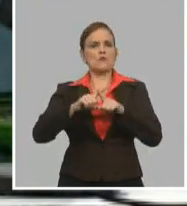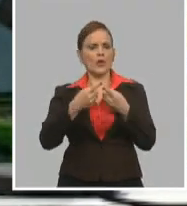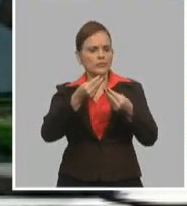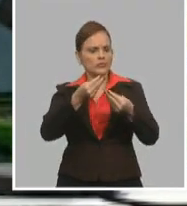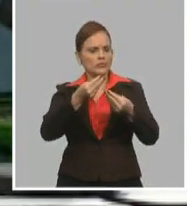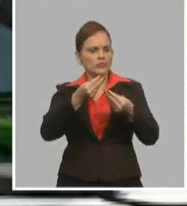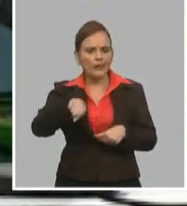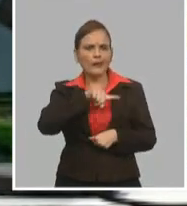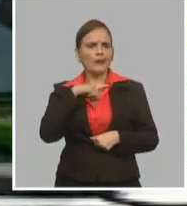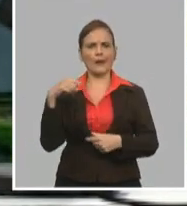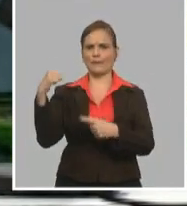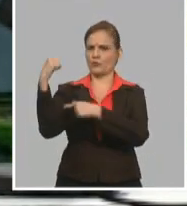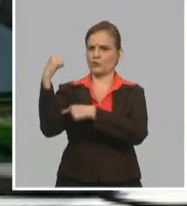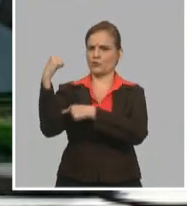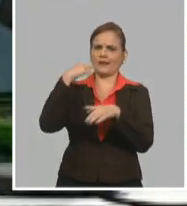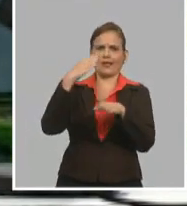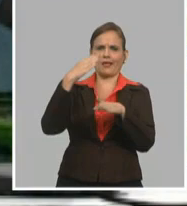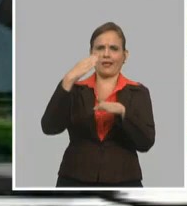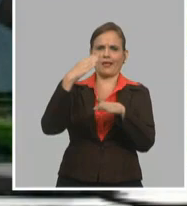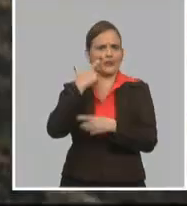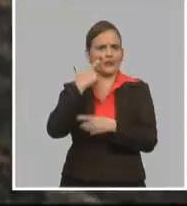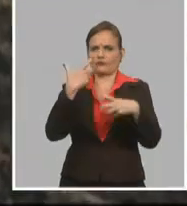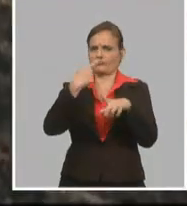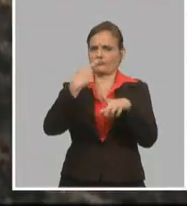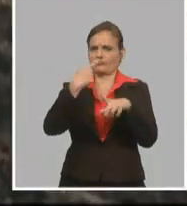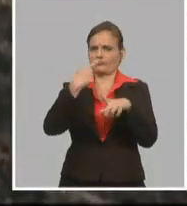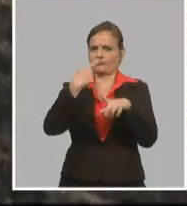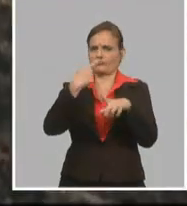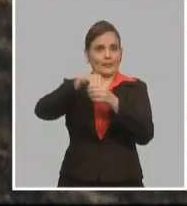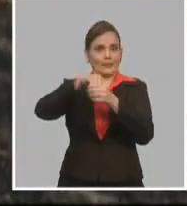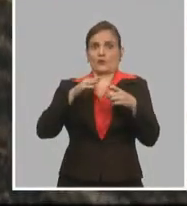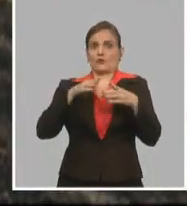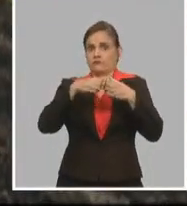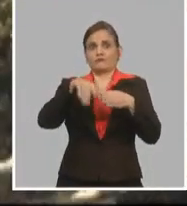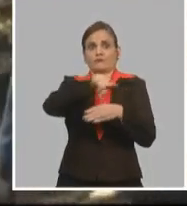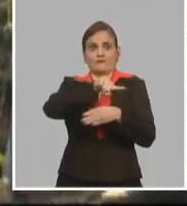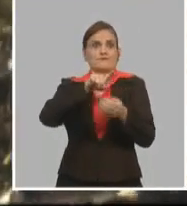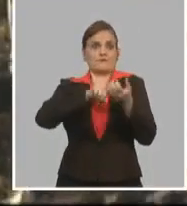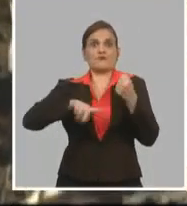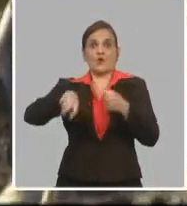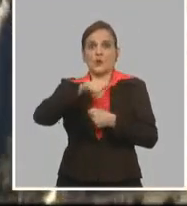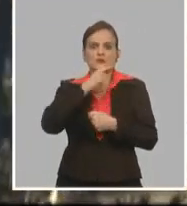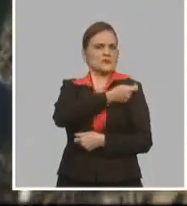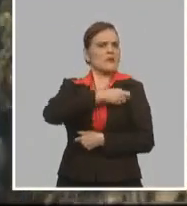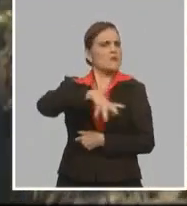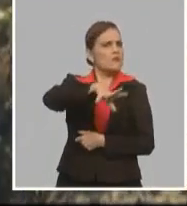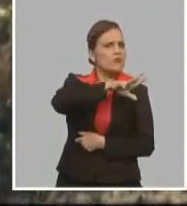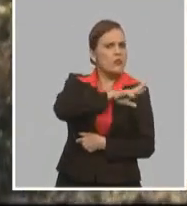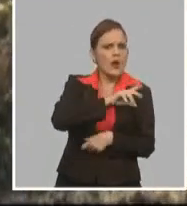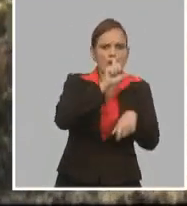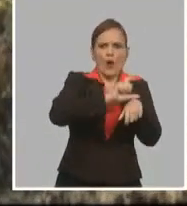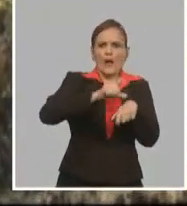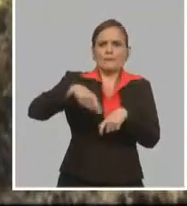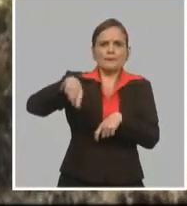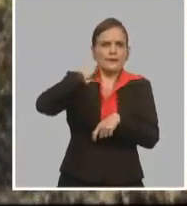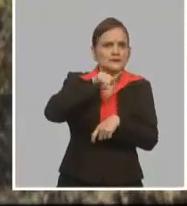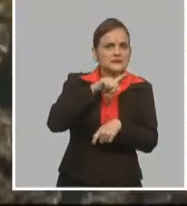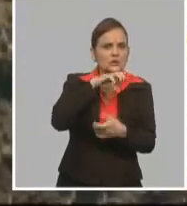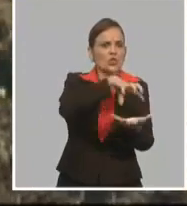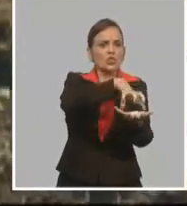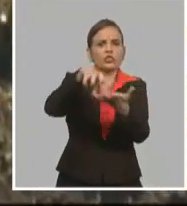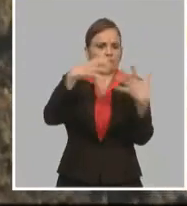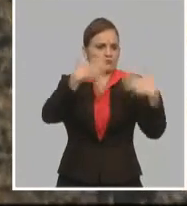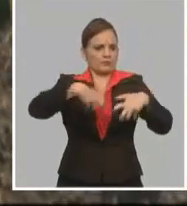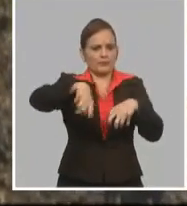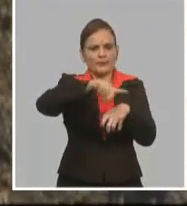infraestructura que tenemos en la agricultura, por los años de experiencia, por su pueblo, por sus campesinos, por sus bases productivas,